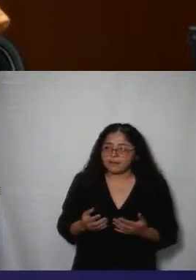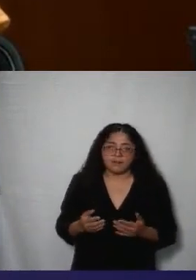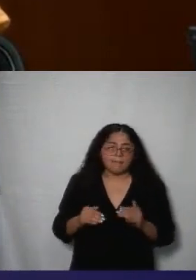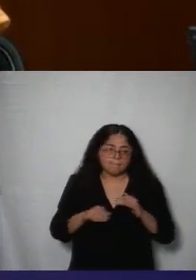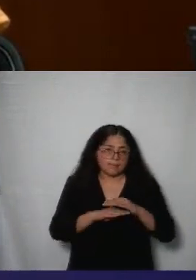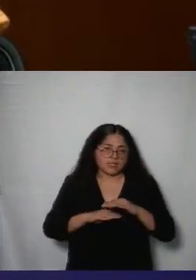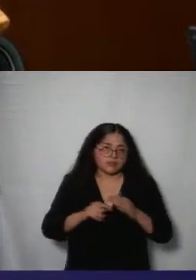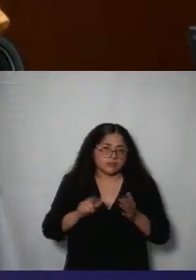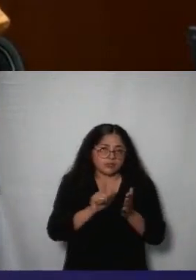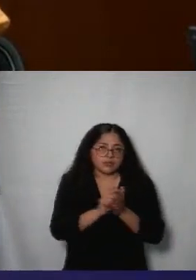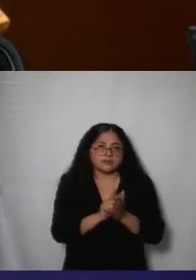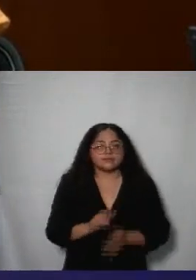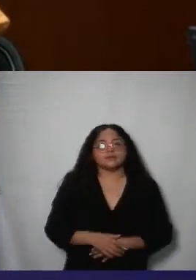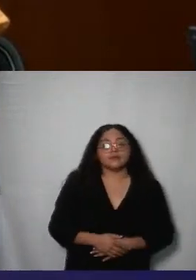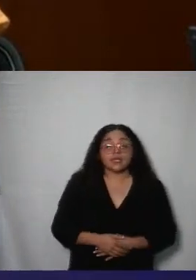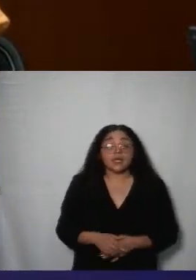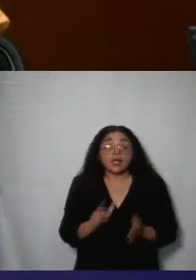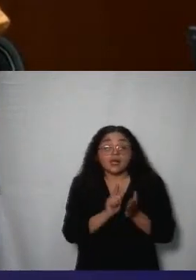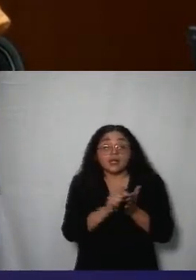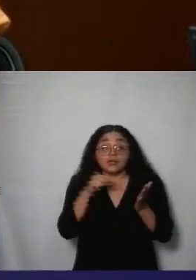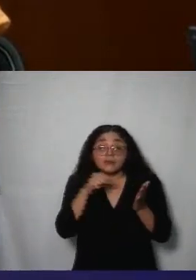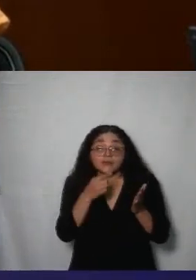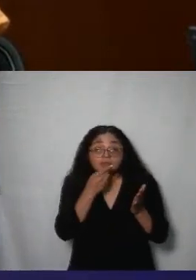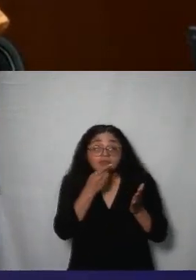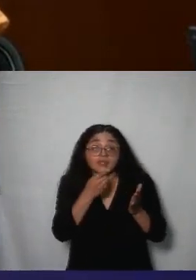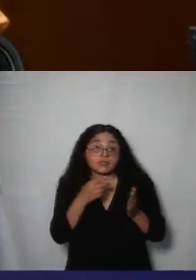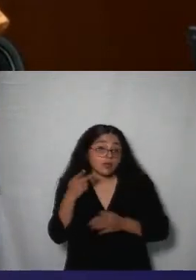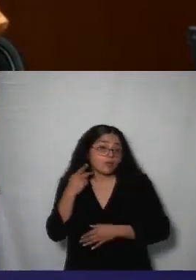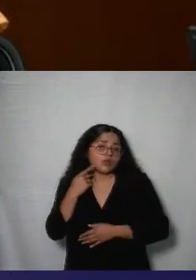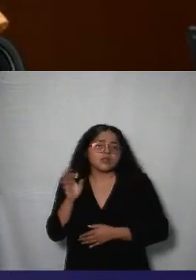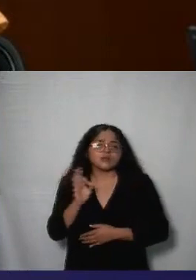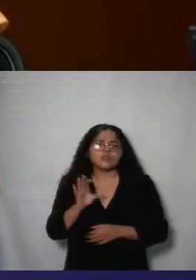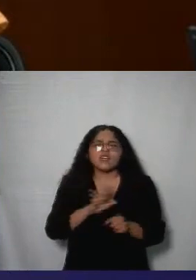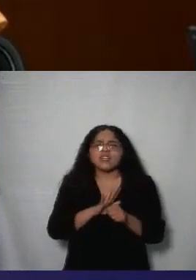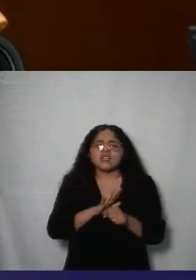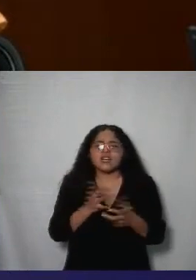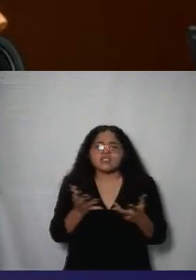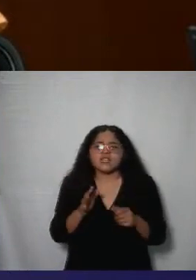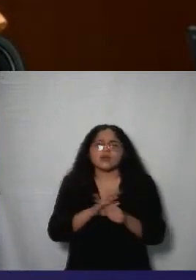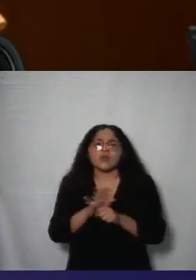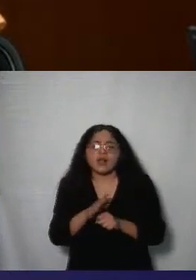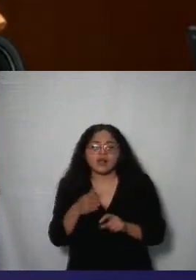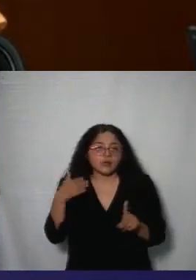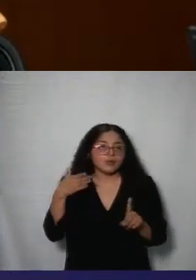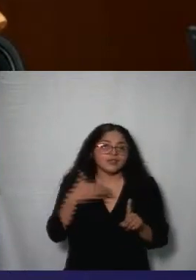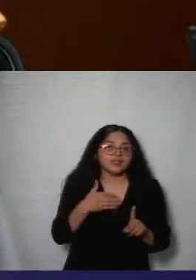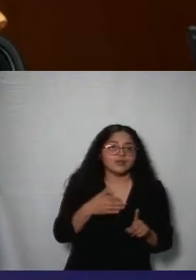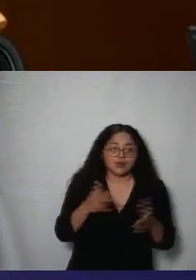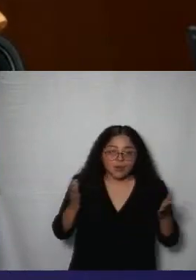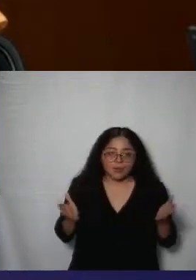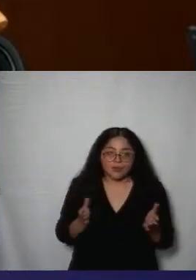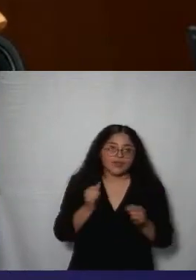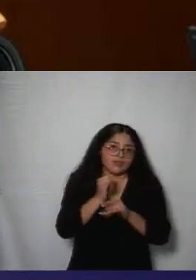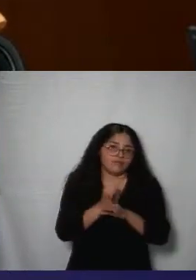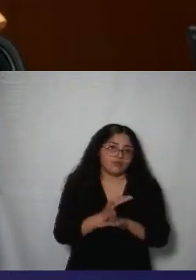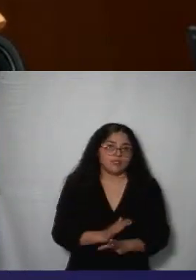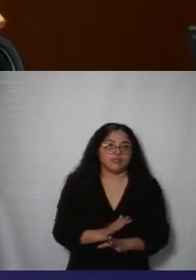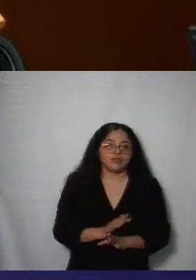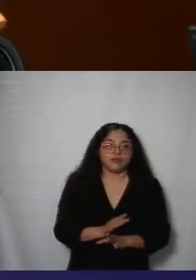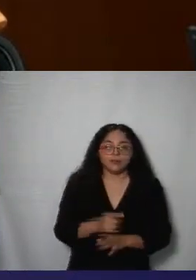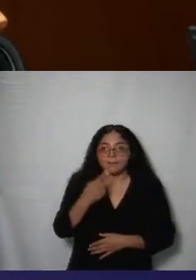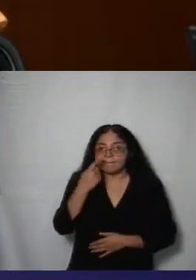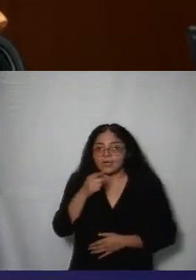la ley se precisa en la ley que dichas políticas tendrán por objeto promover la reutilización de la información